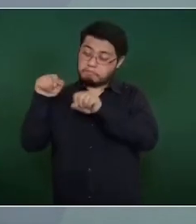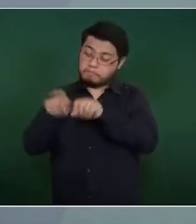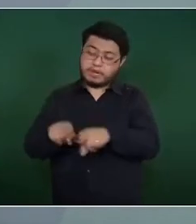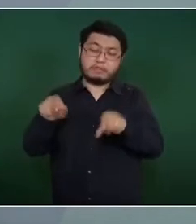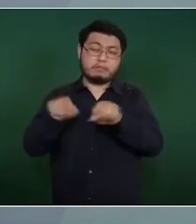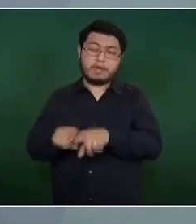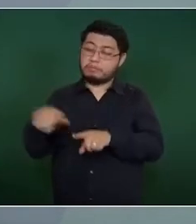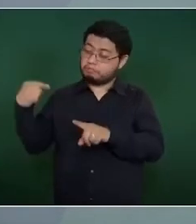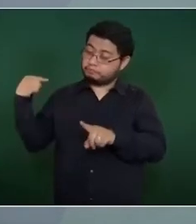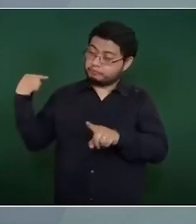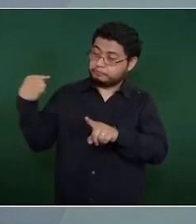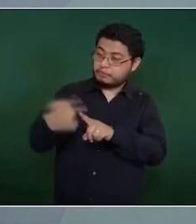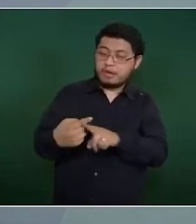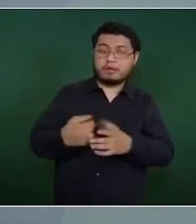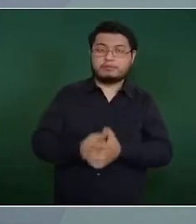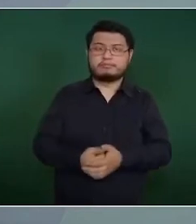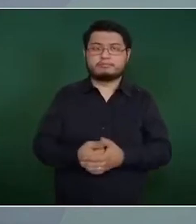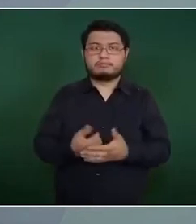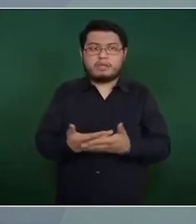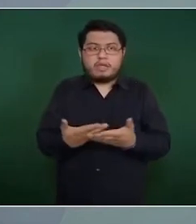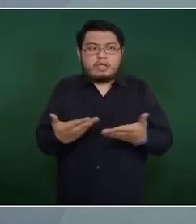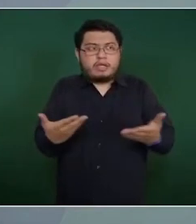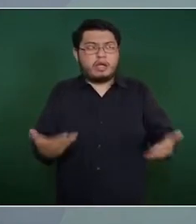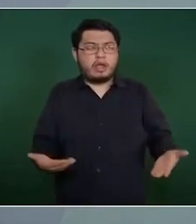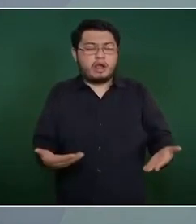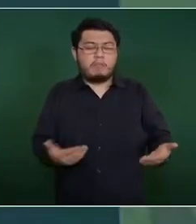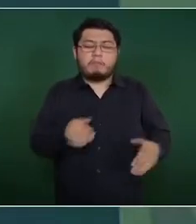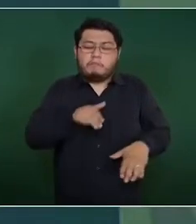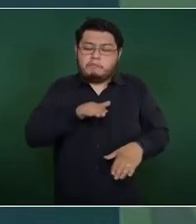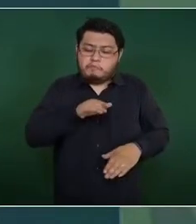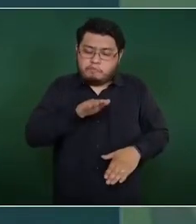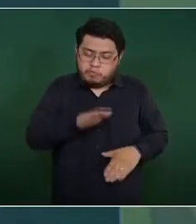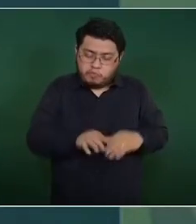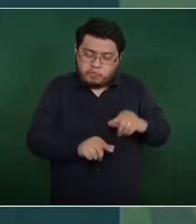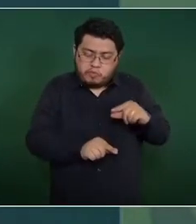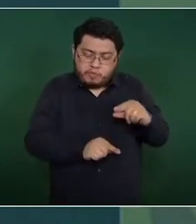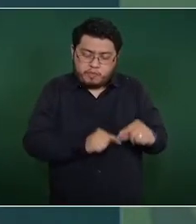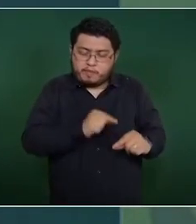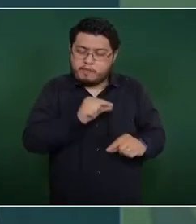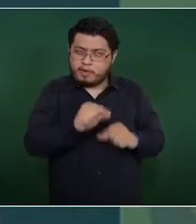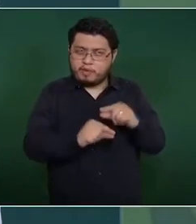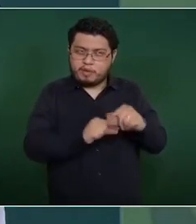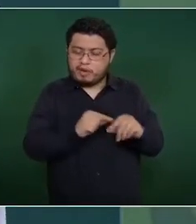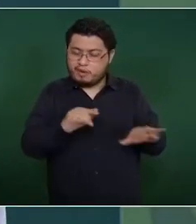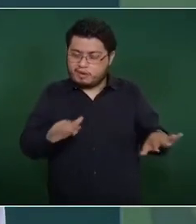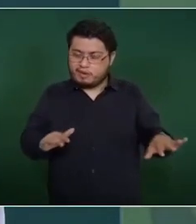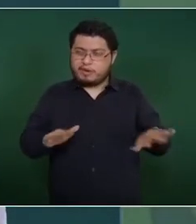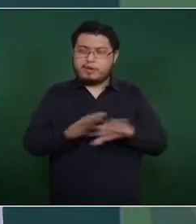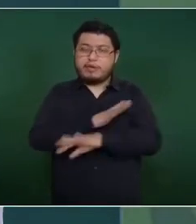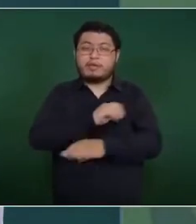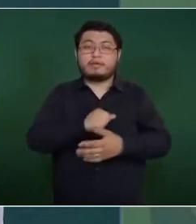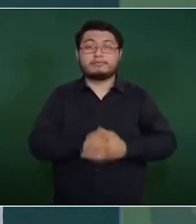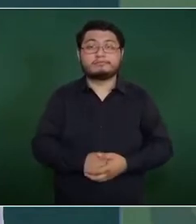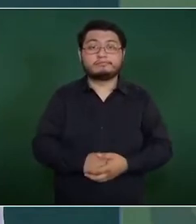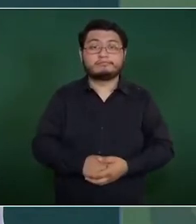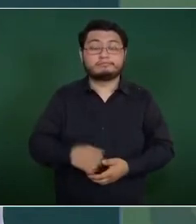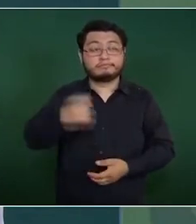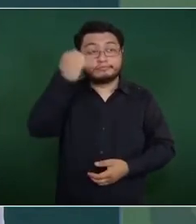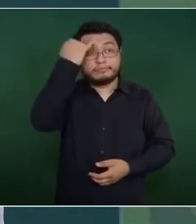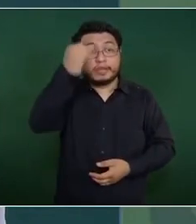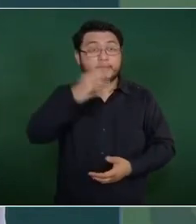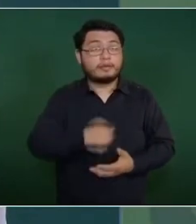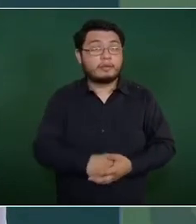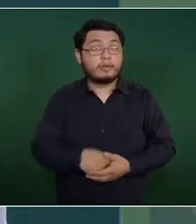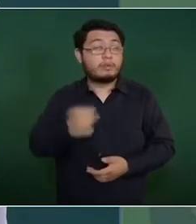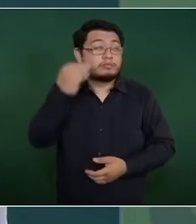Si hasta ahora se empiezan a dar los primeros pasos. después de fraudes, después